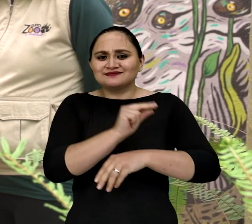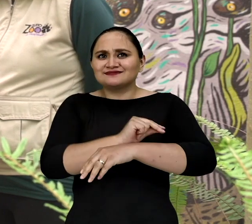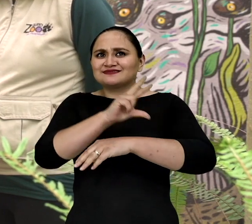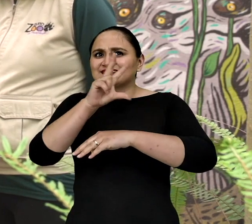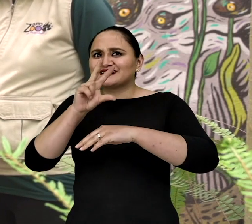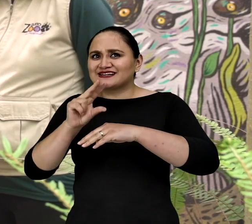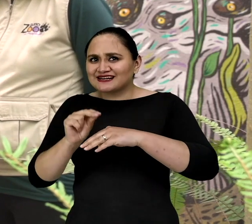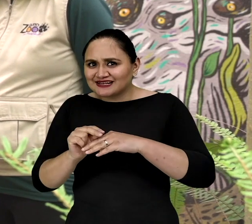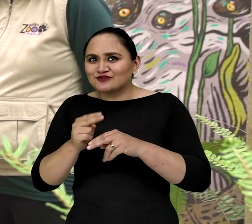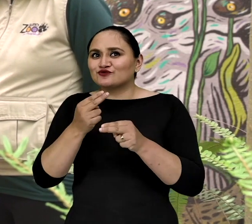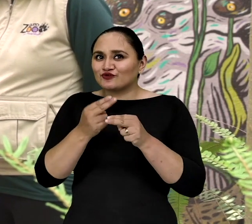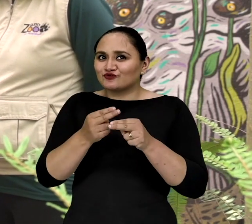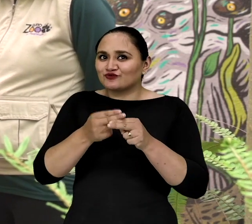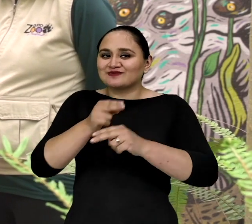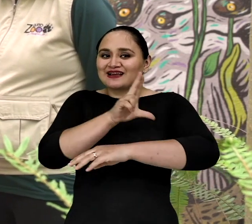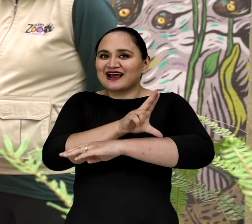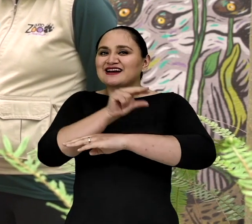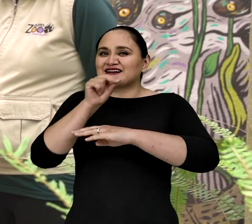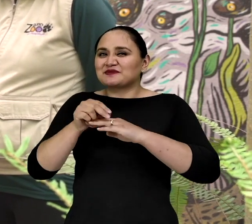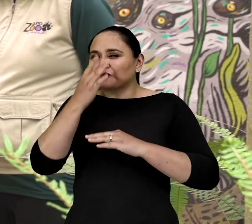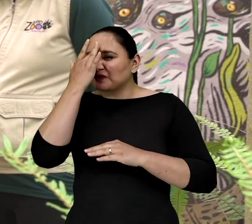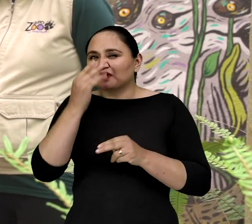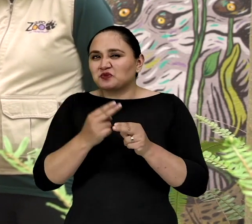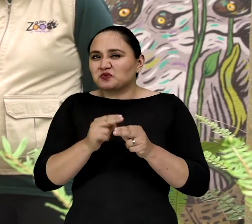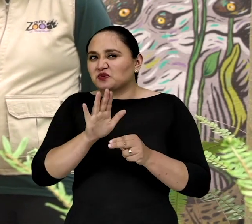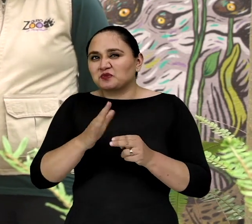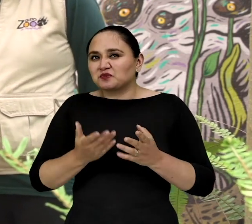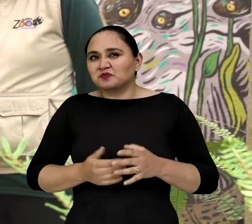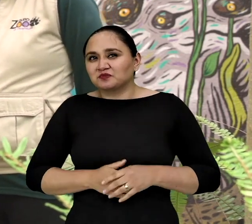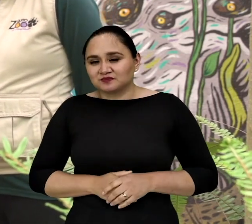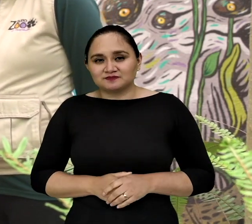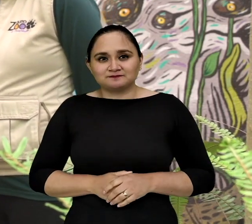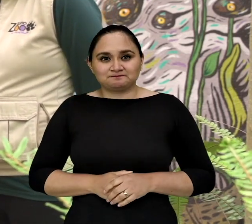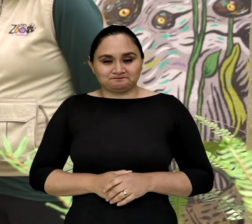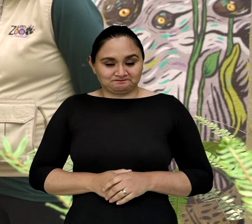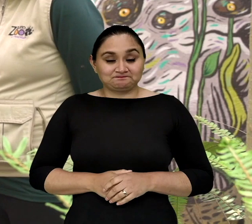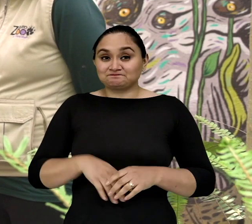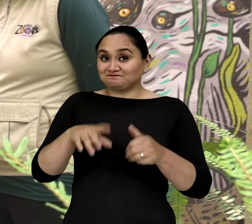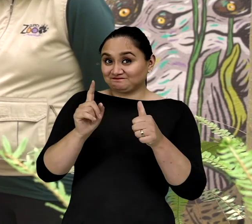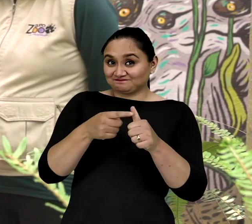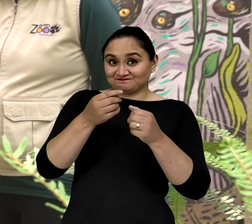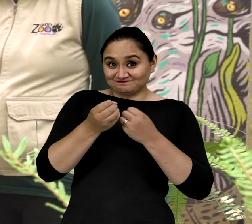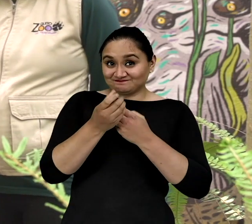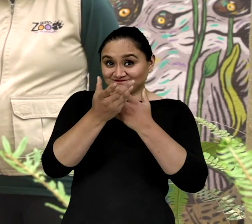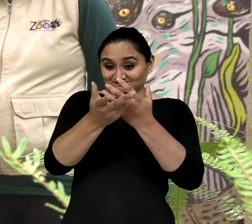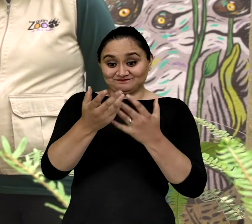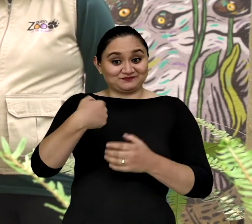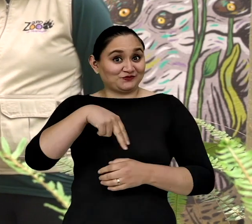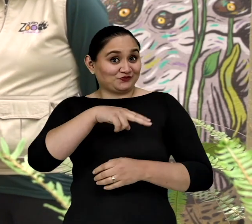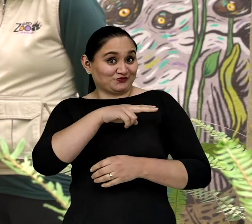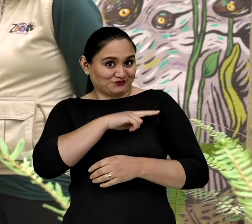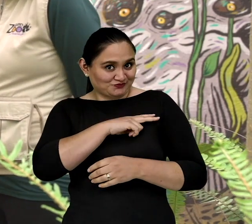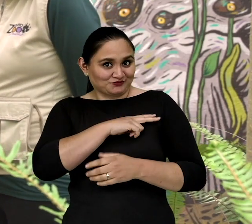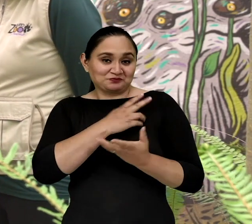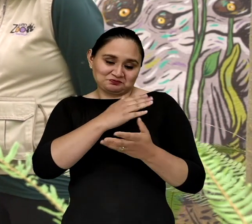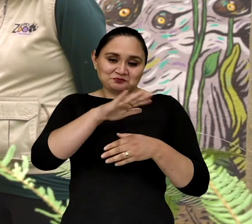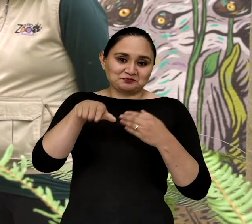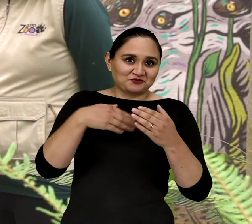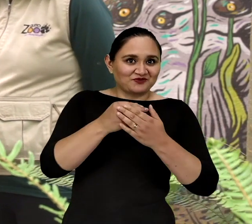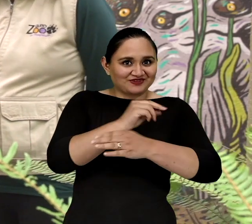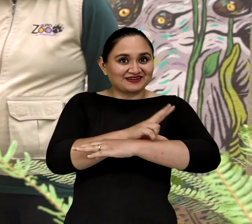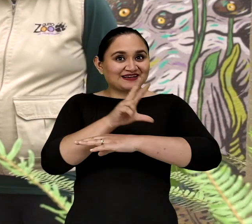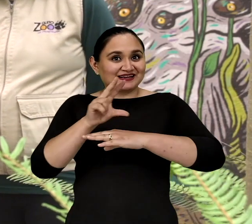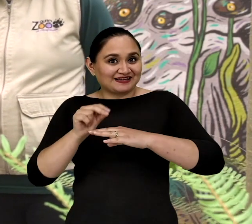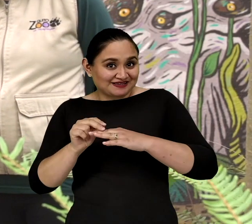ranas marsupiales andinas se llaman ranas marsupiales? Bueno, lo primero que quiero contarles de la rana marsupial Es que como todas las ranas, es un